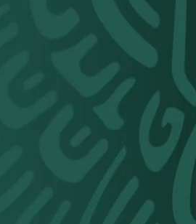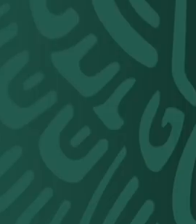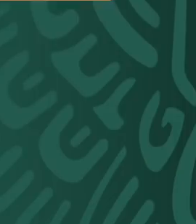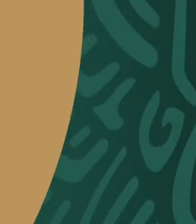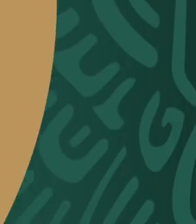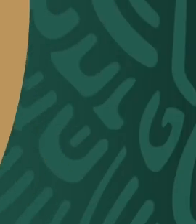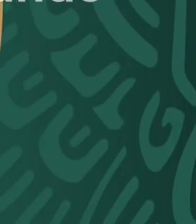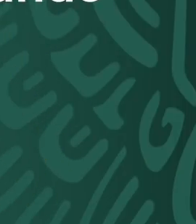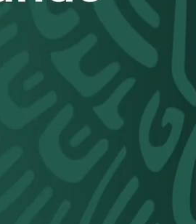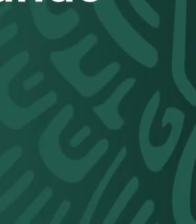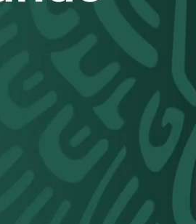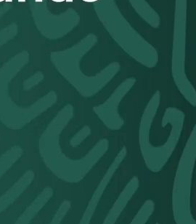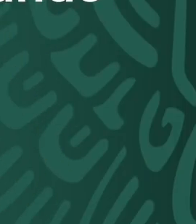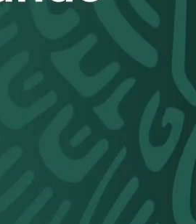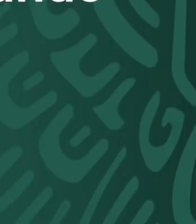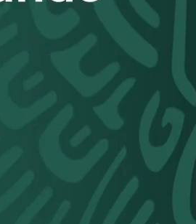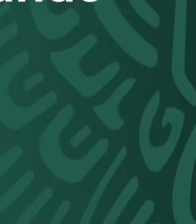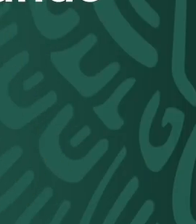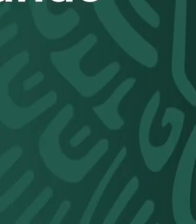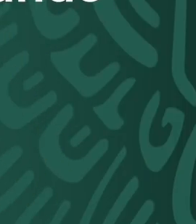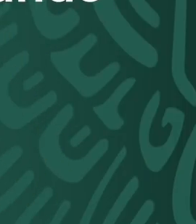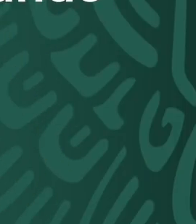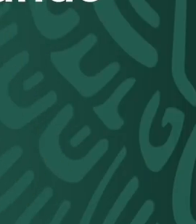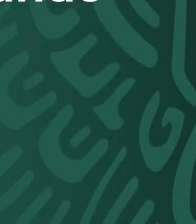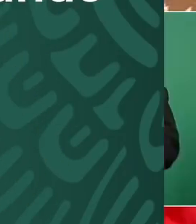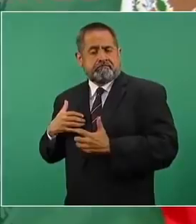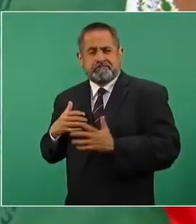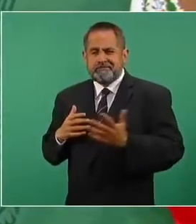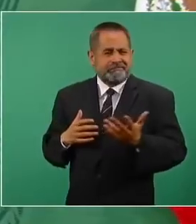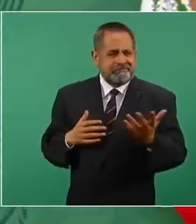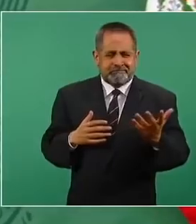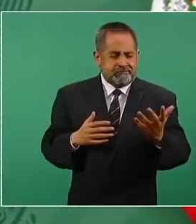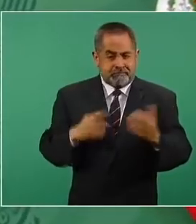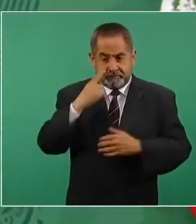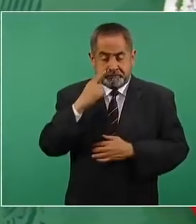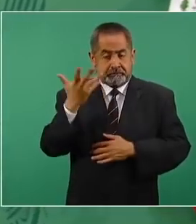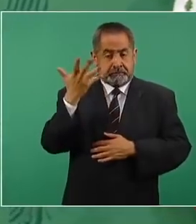acaparamiento de las dosis por parte de unos cuantos países. Diez países